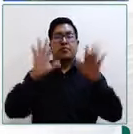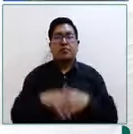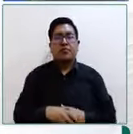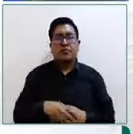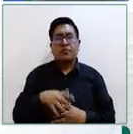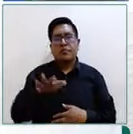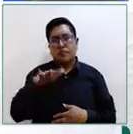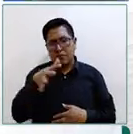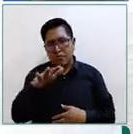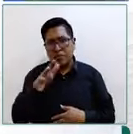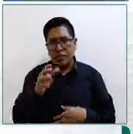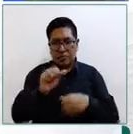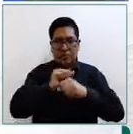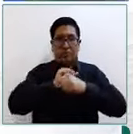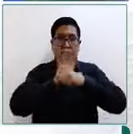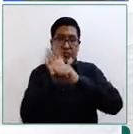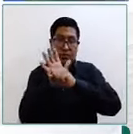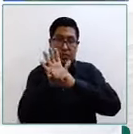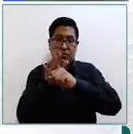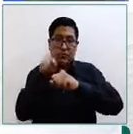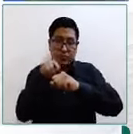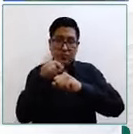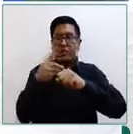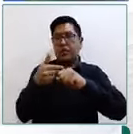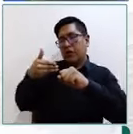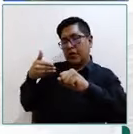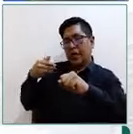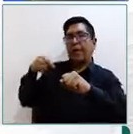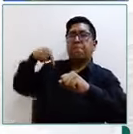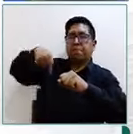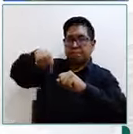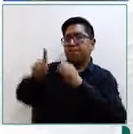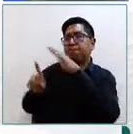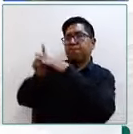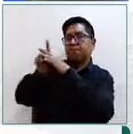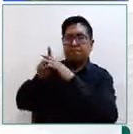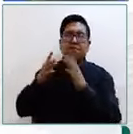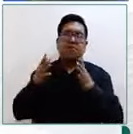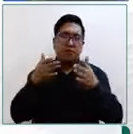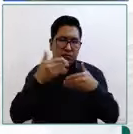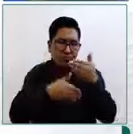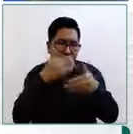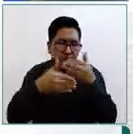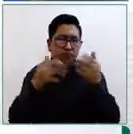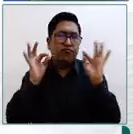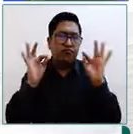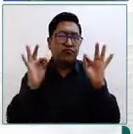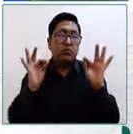antes de que se dé la pandemia. Ya teníamos nuestras primeras rutas, pero justamente nos